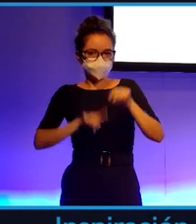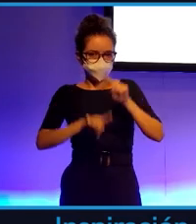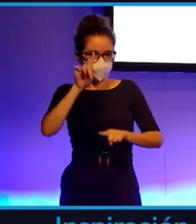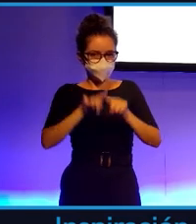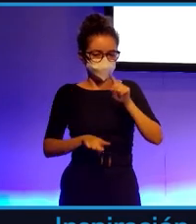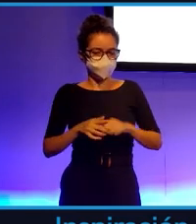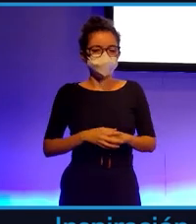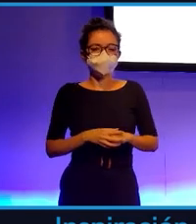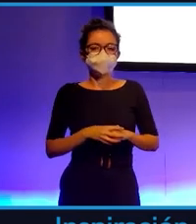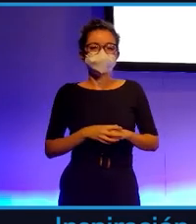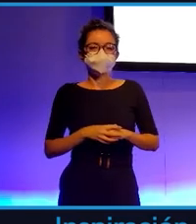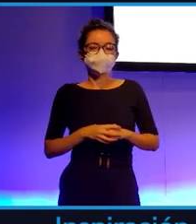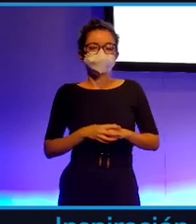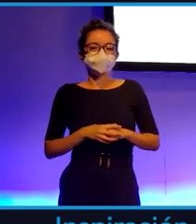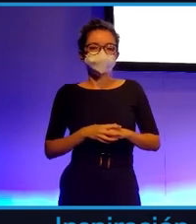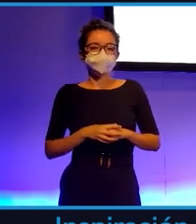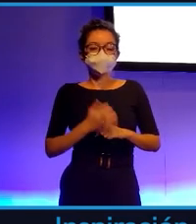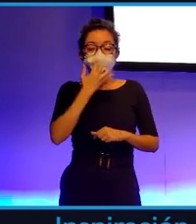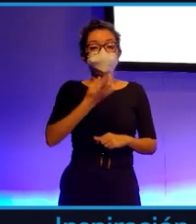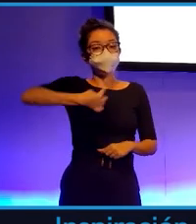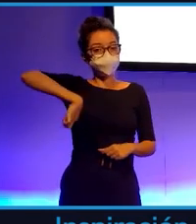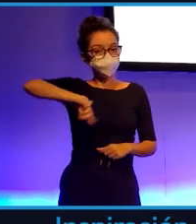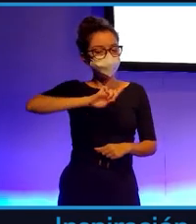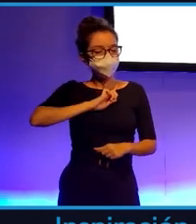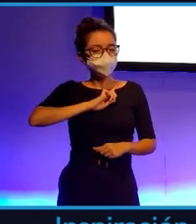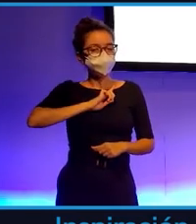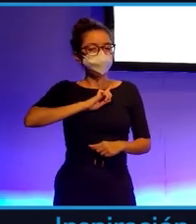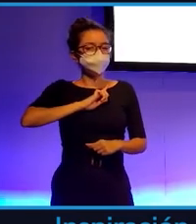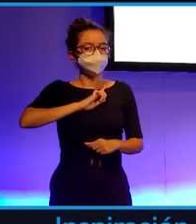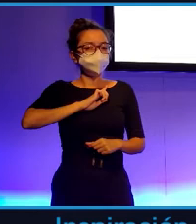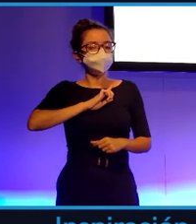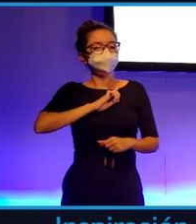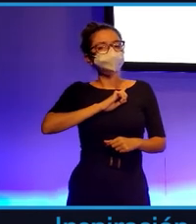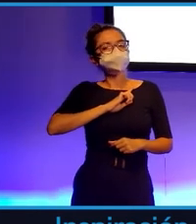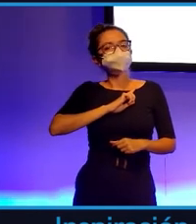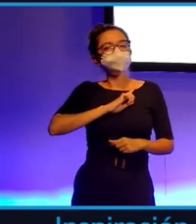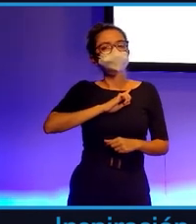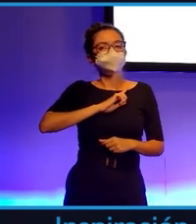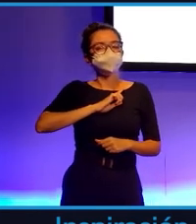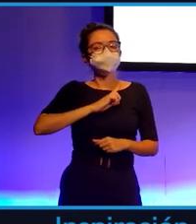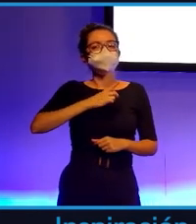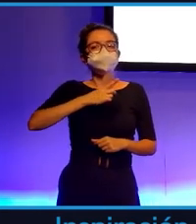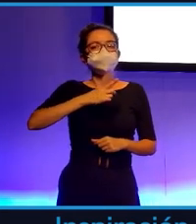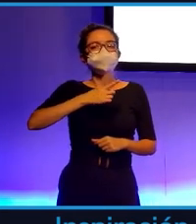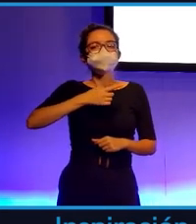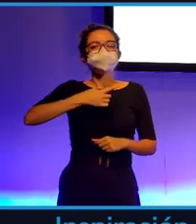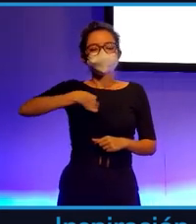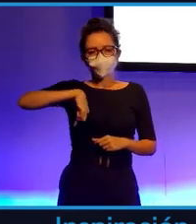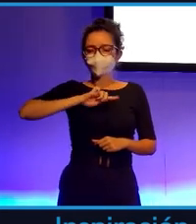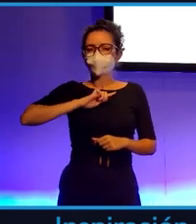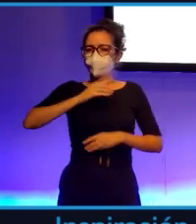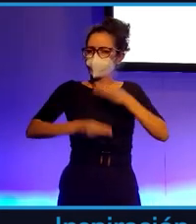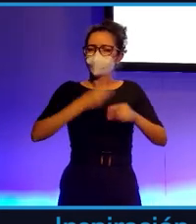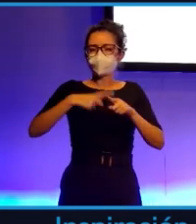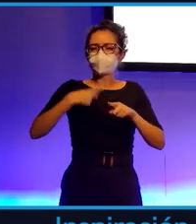buena noticia es que nosotros tenemos la opción de trabajar para reducir ese acortamiento de telómeros